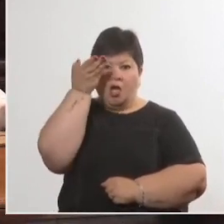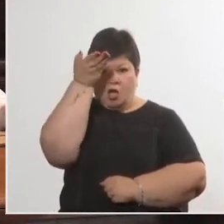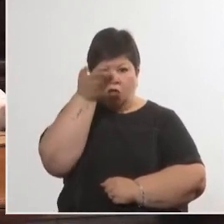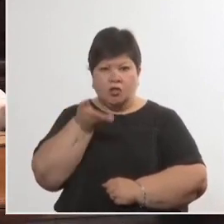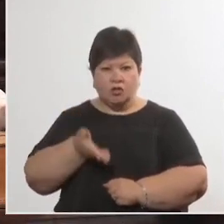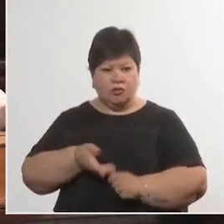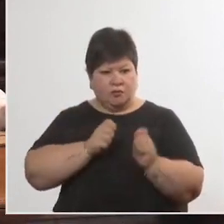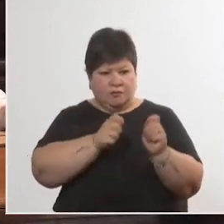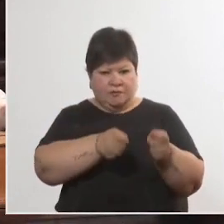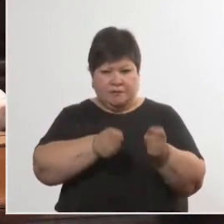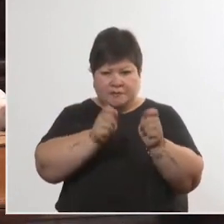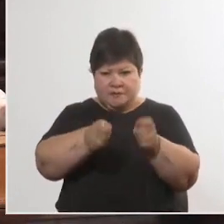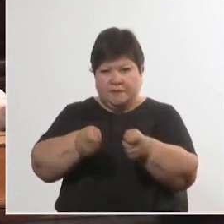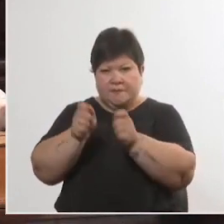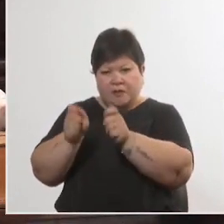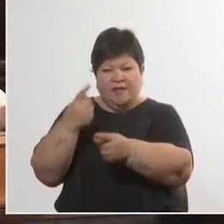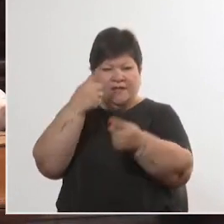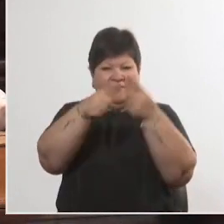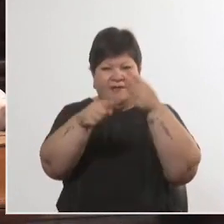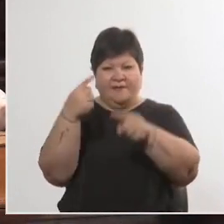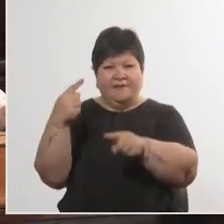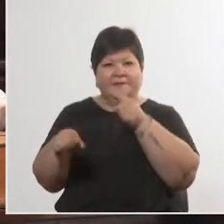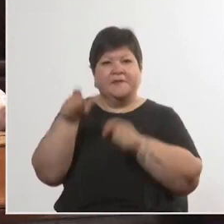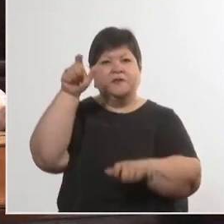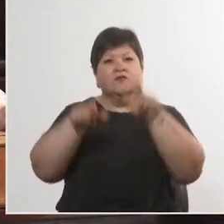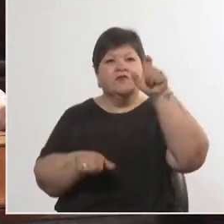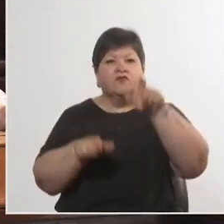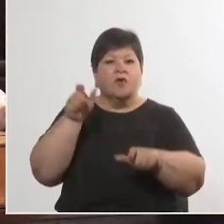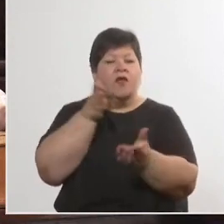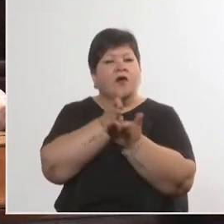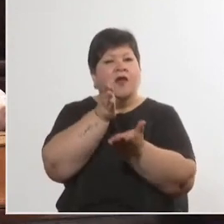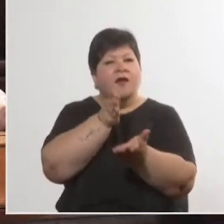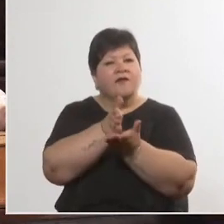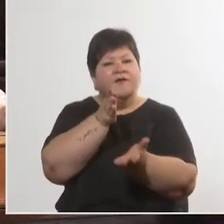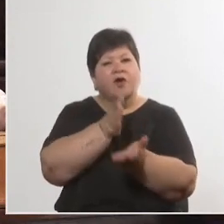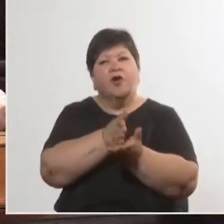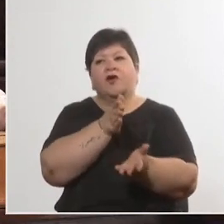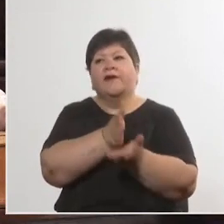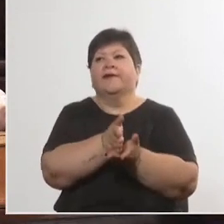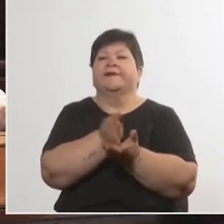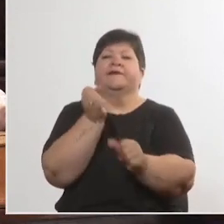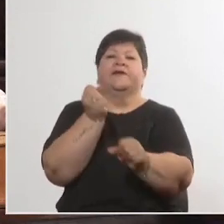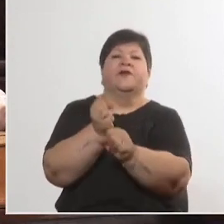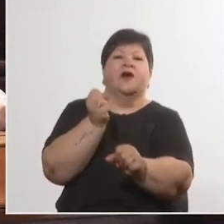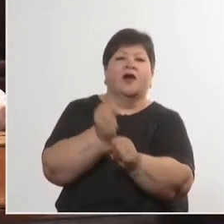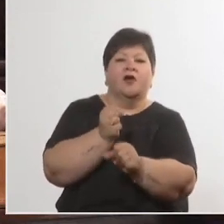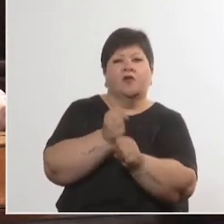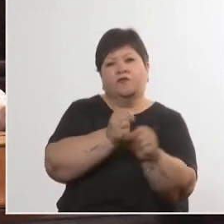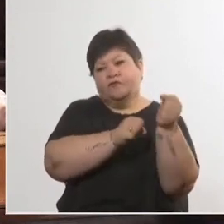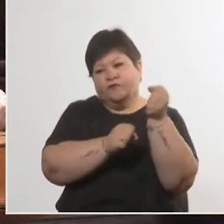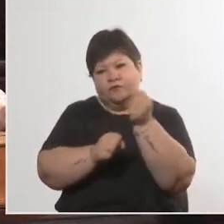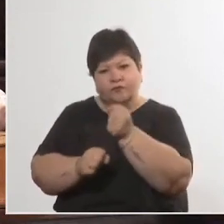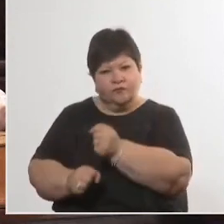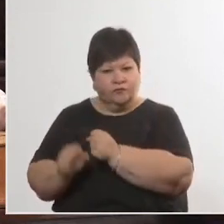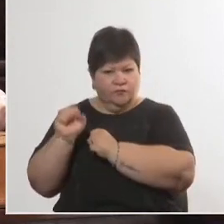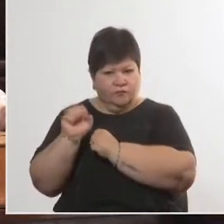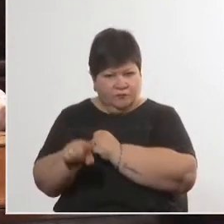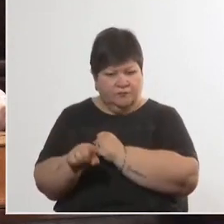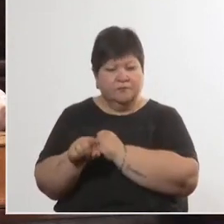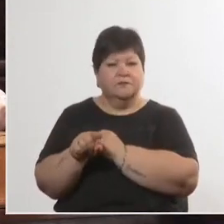a distintas personas que habían colaborado con las funciones que lleva adelante esa fundación